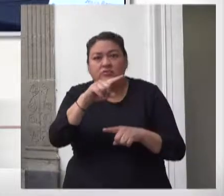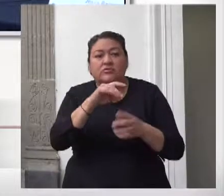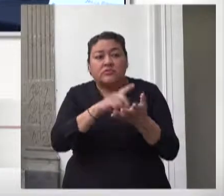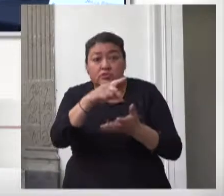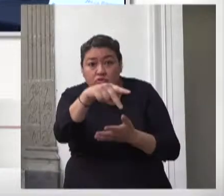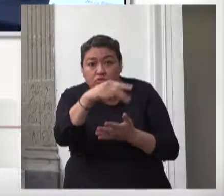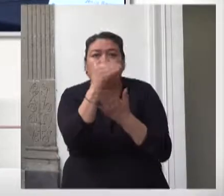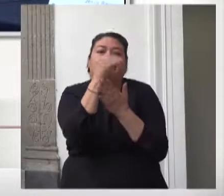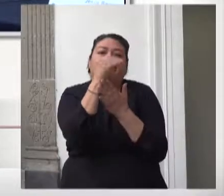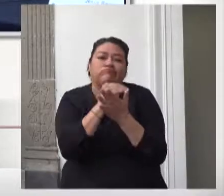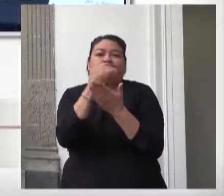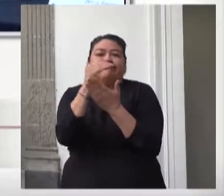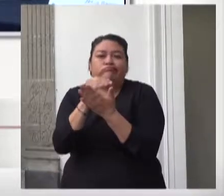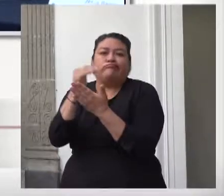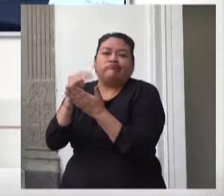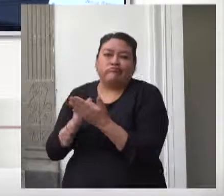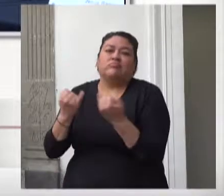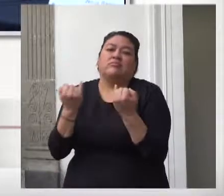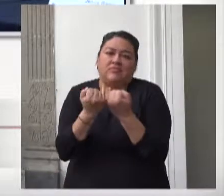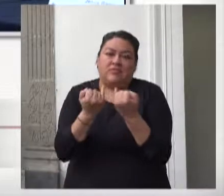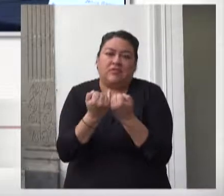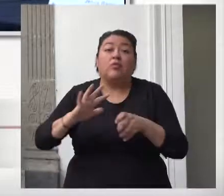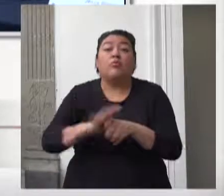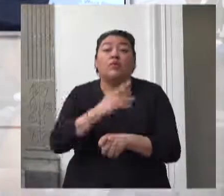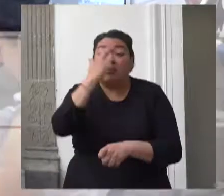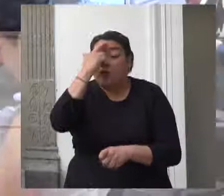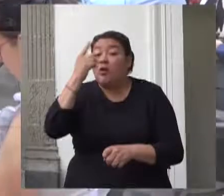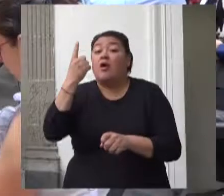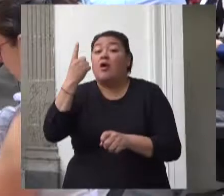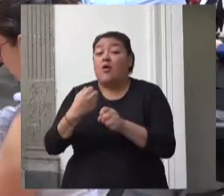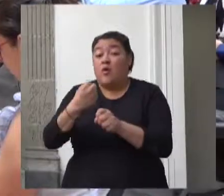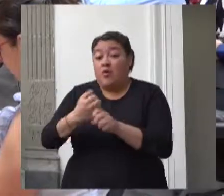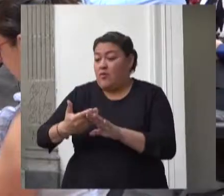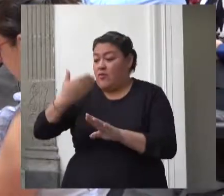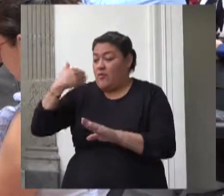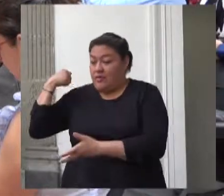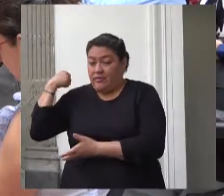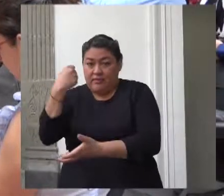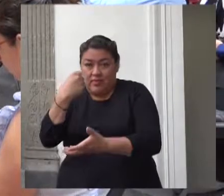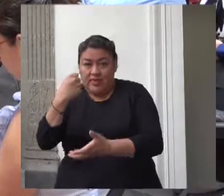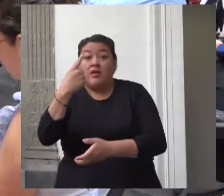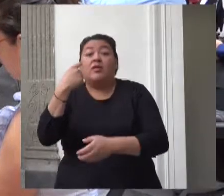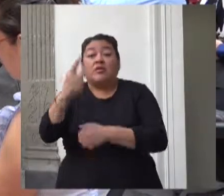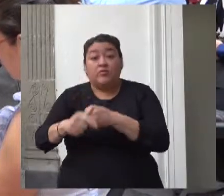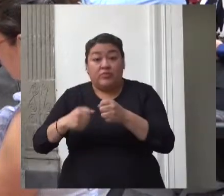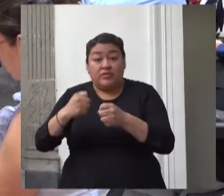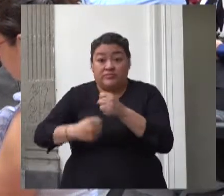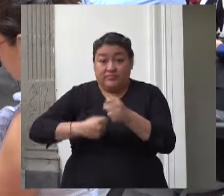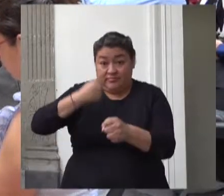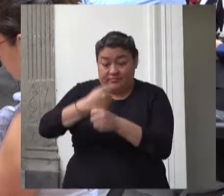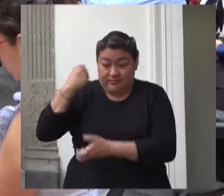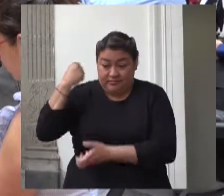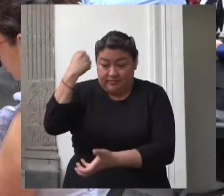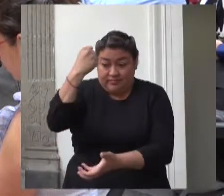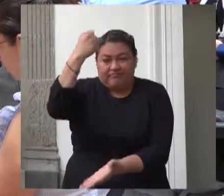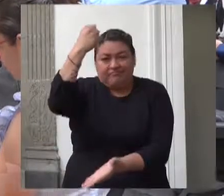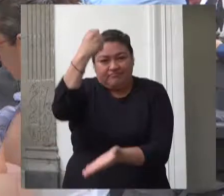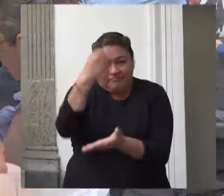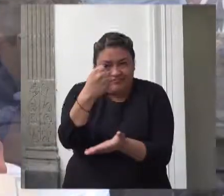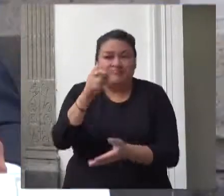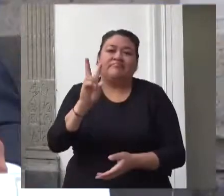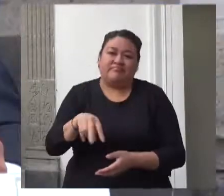injustificadamente el monto de los beneficios otorgados durante el ejercicio fiscal 2018